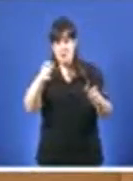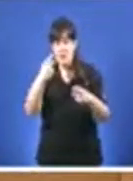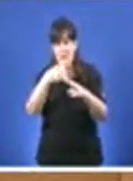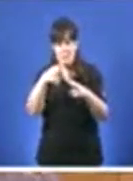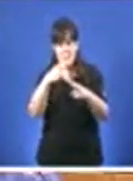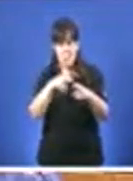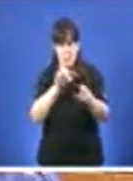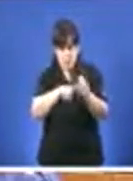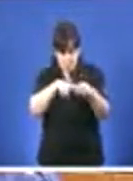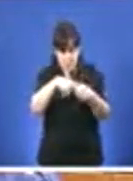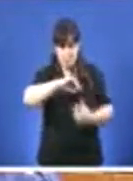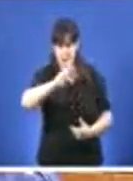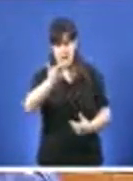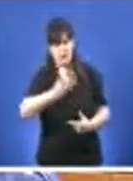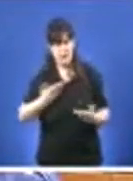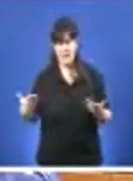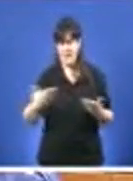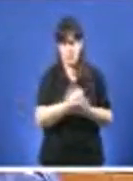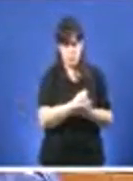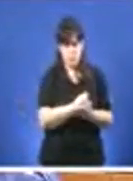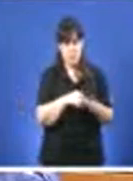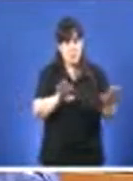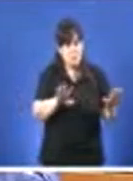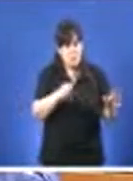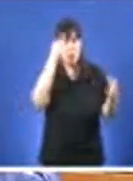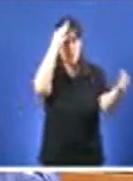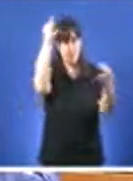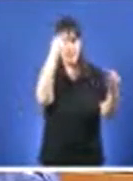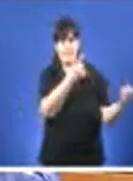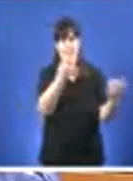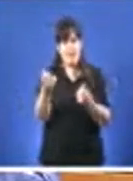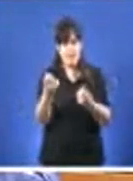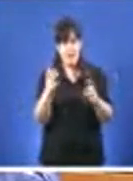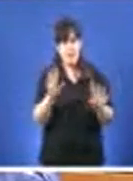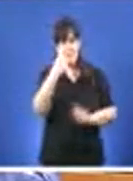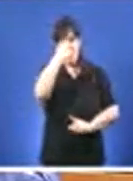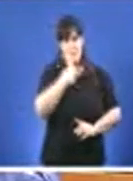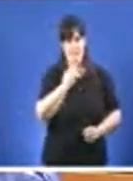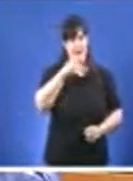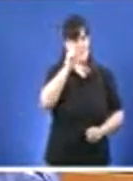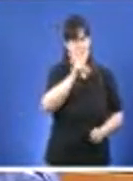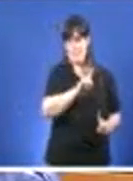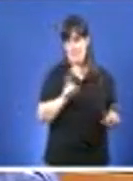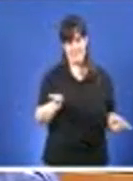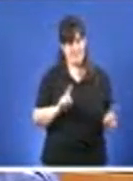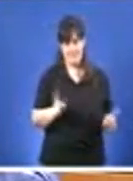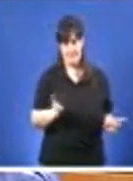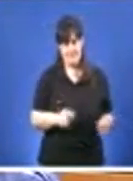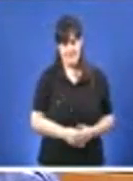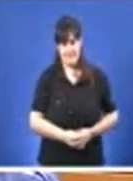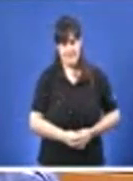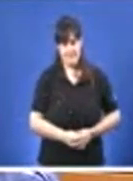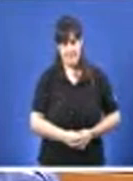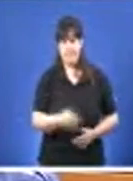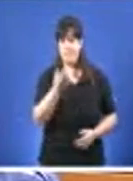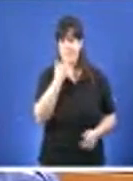problema. Se necesitan medidas estructurais e non cosméticas, como propuso vostede no pasado debate. Atacar